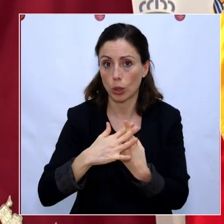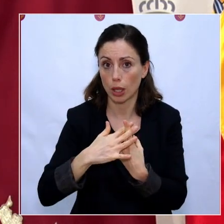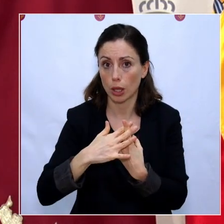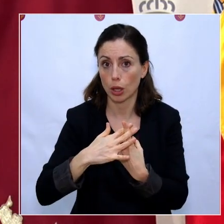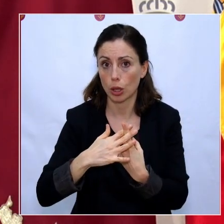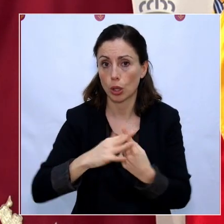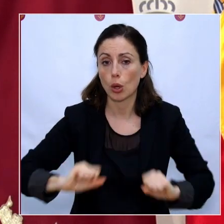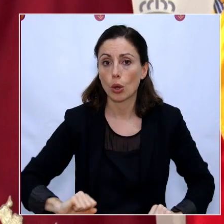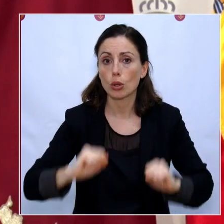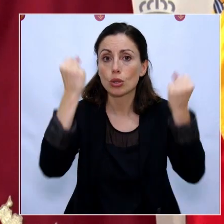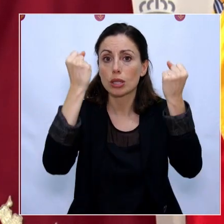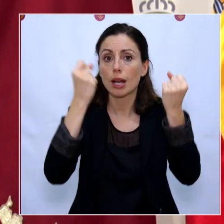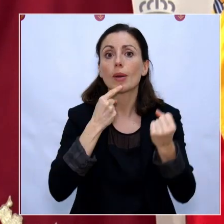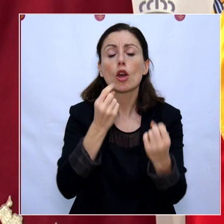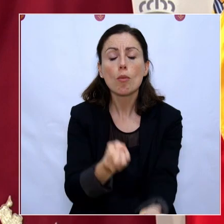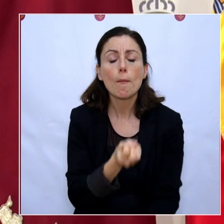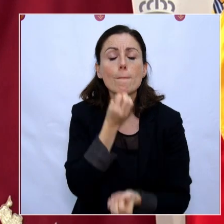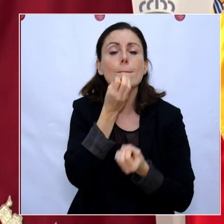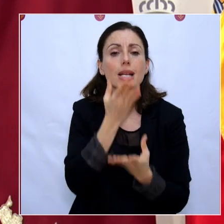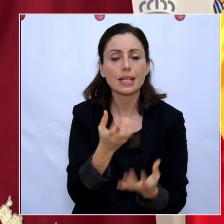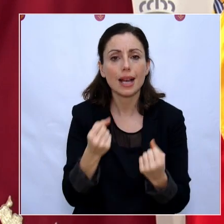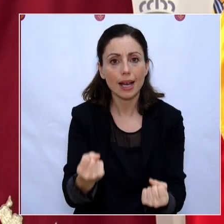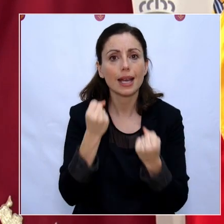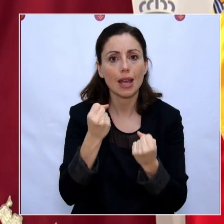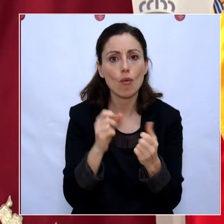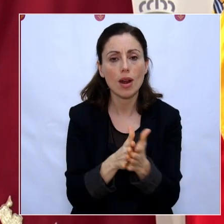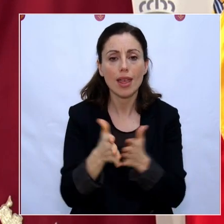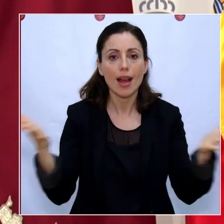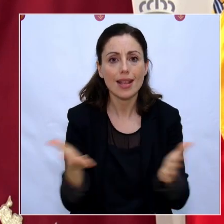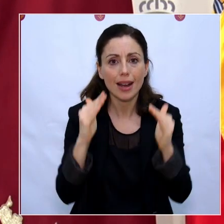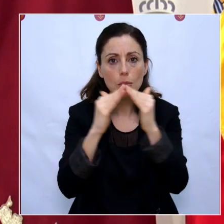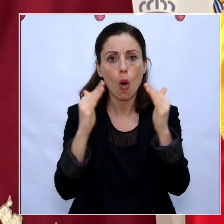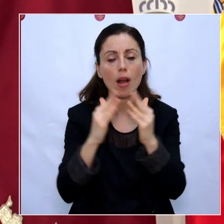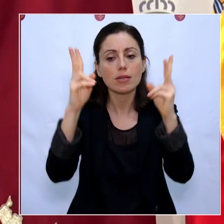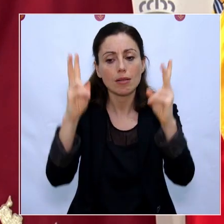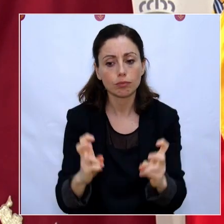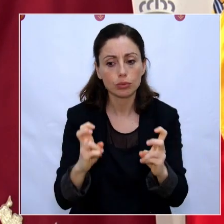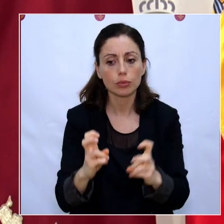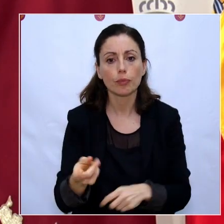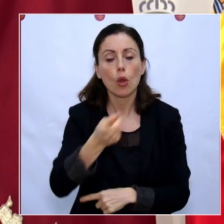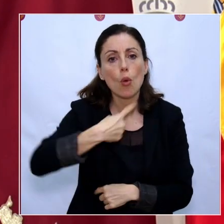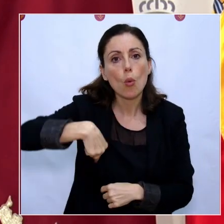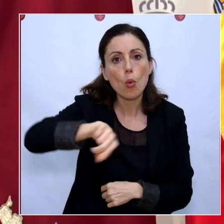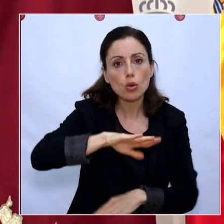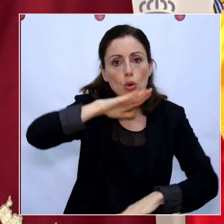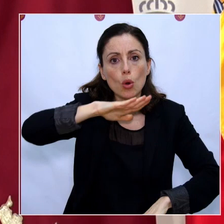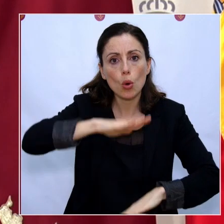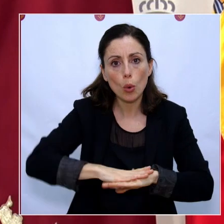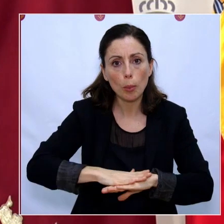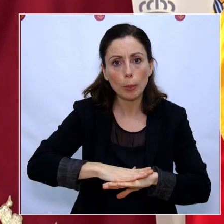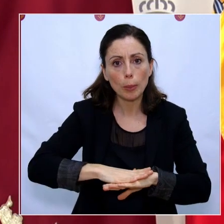transmitir con esto es un mensaje de fuerza y de ánimo para todos los que estáis en casa. Aquellos que estáis cumpliendo